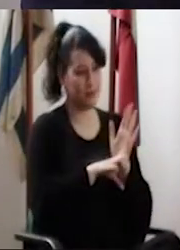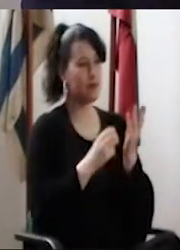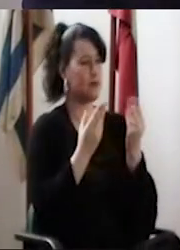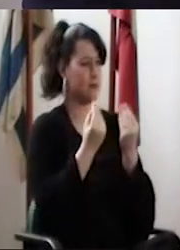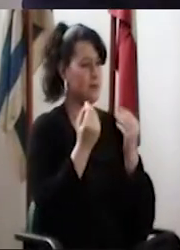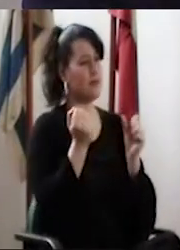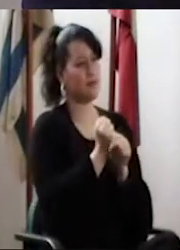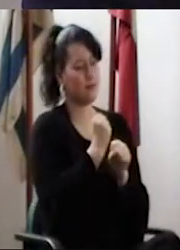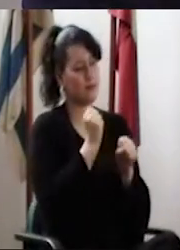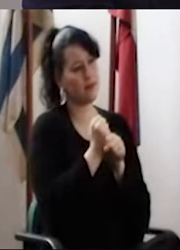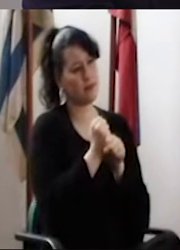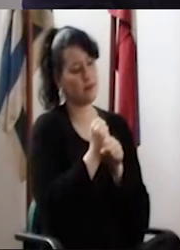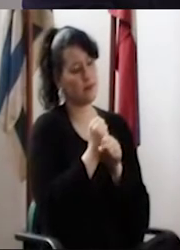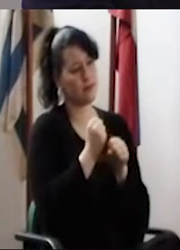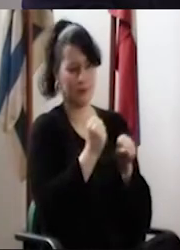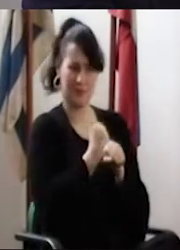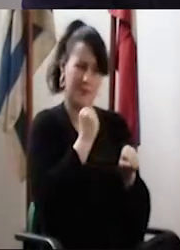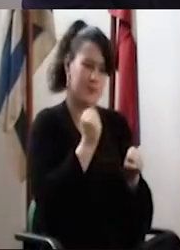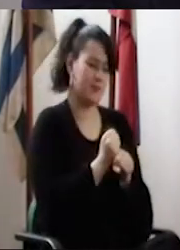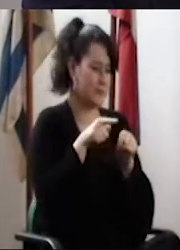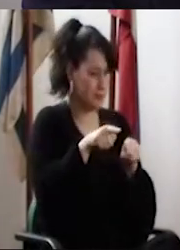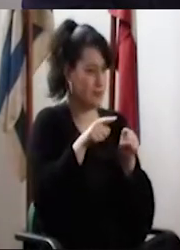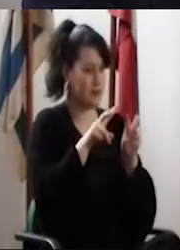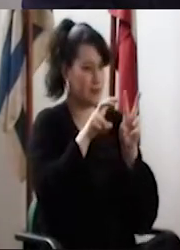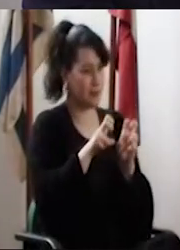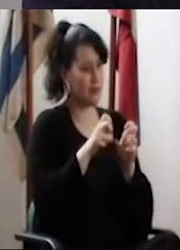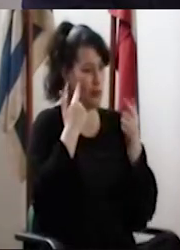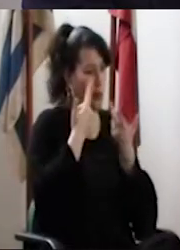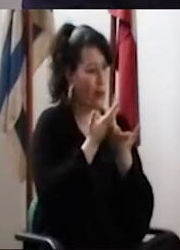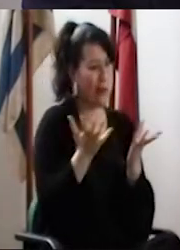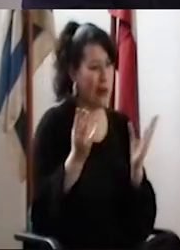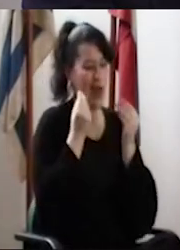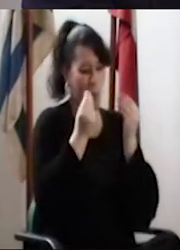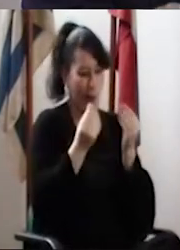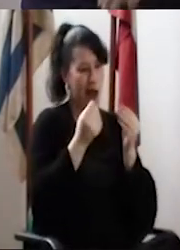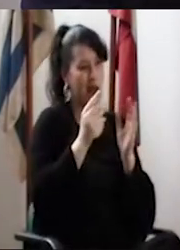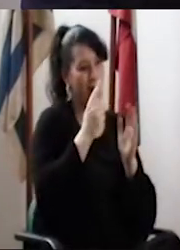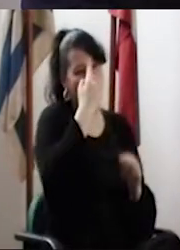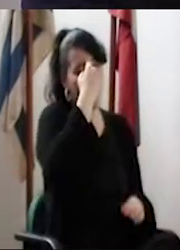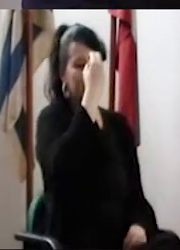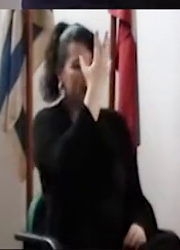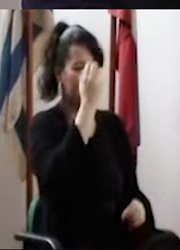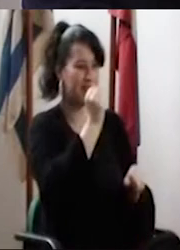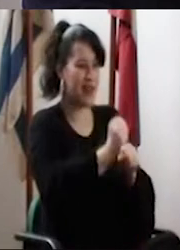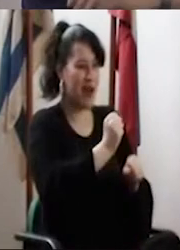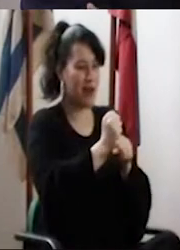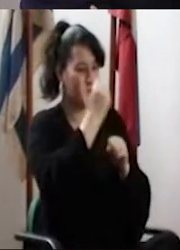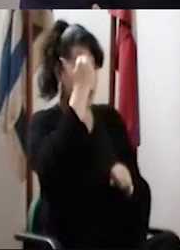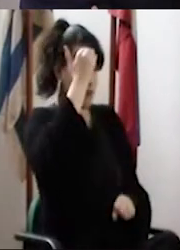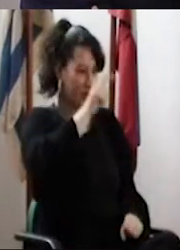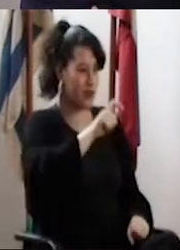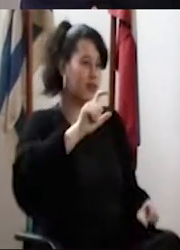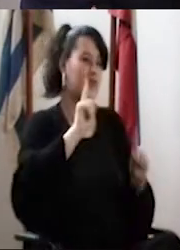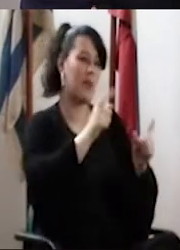el estatuto en ese sentido hace mucho. Mucho en ese sentido, en el marcar lo que es la función docente. Y